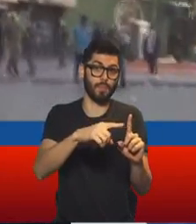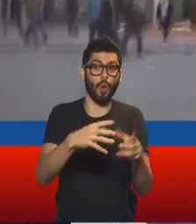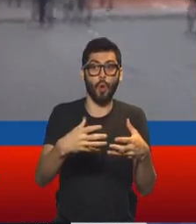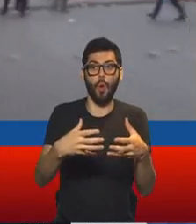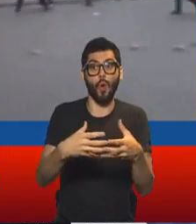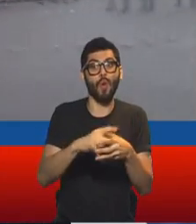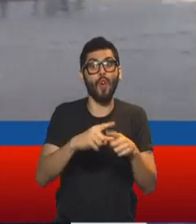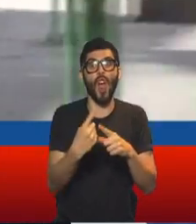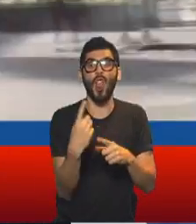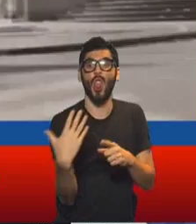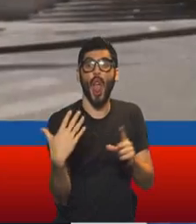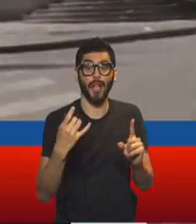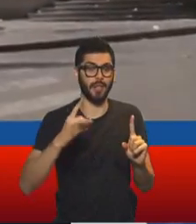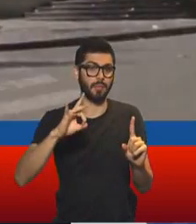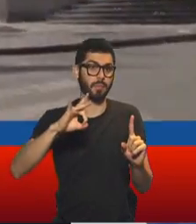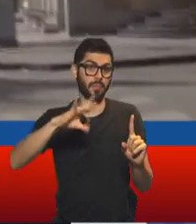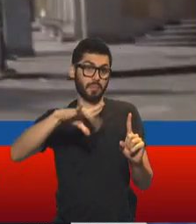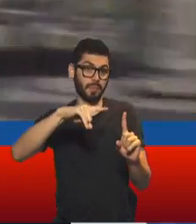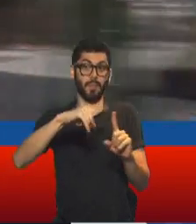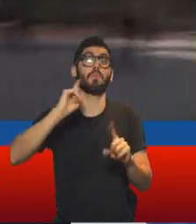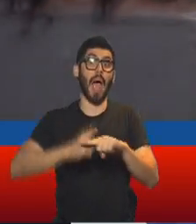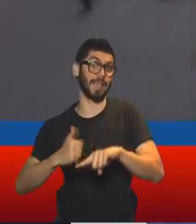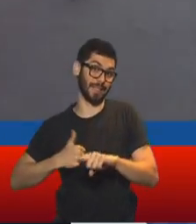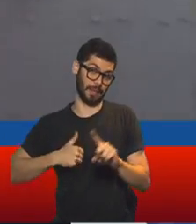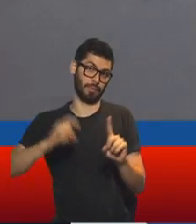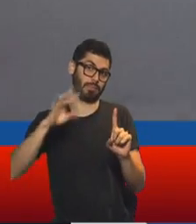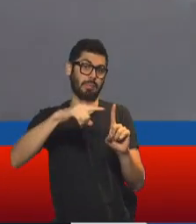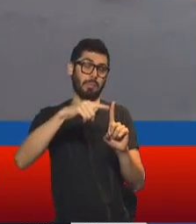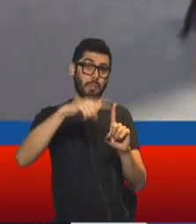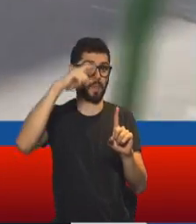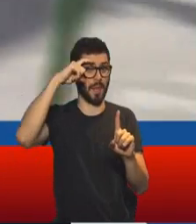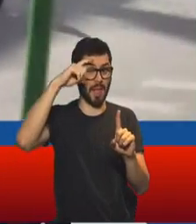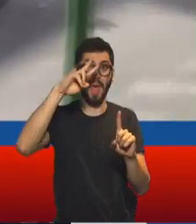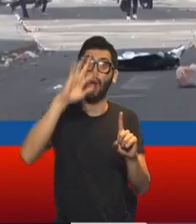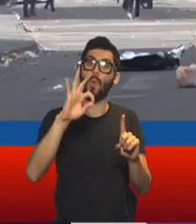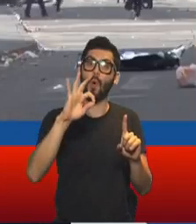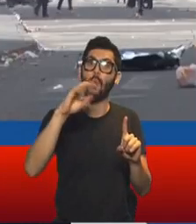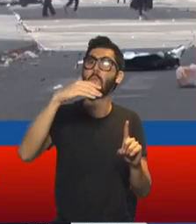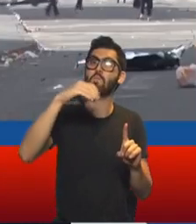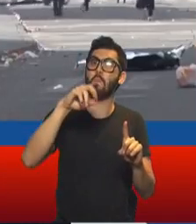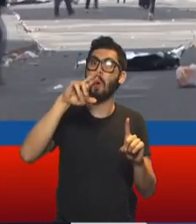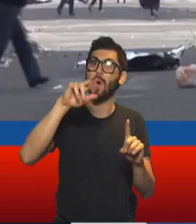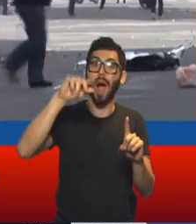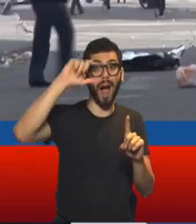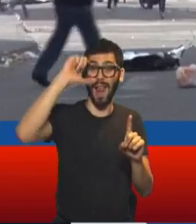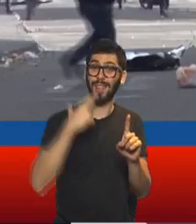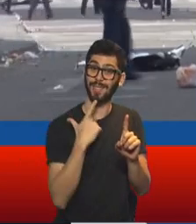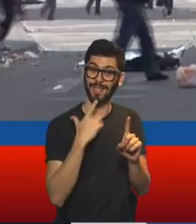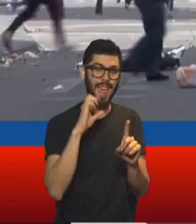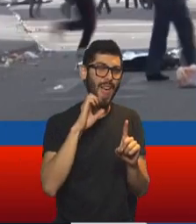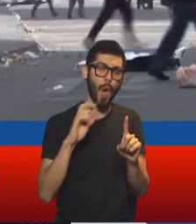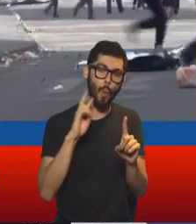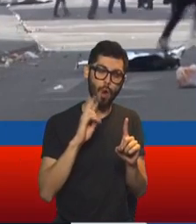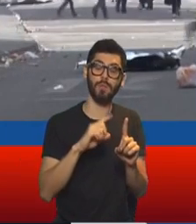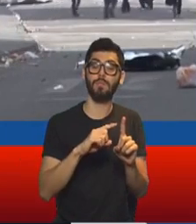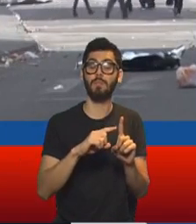boliviana y las Fuerzas Armadas contra el gobierno de Evo Morales. A ver, esta carta que, no sé si vos la viste, Gaby,